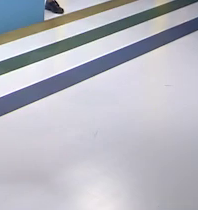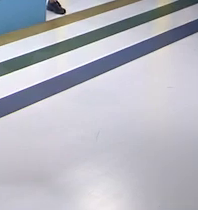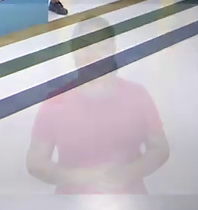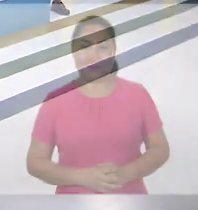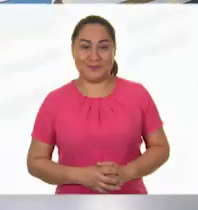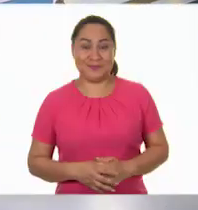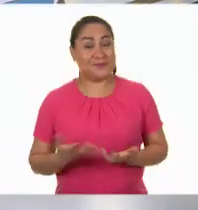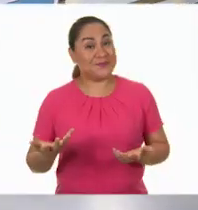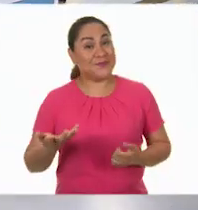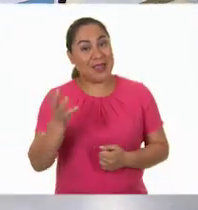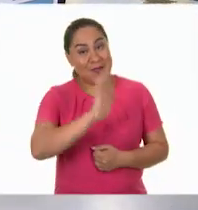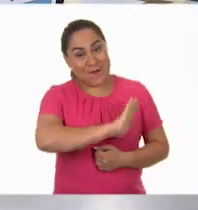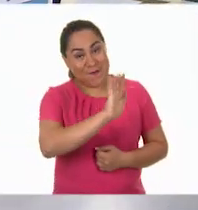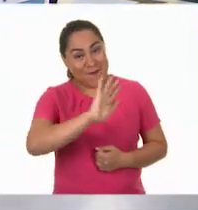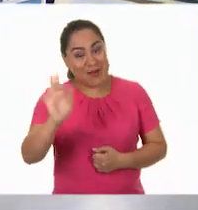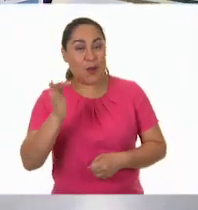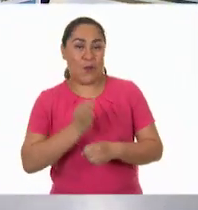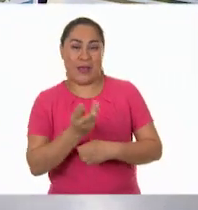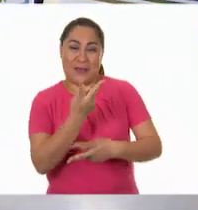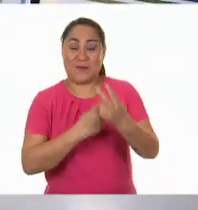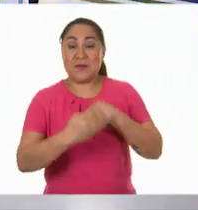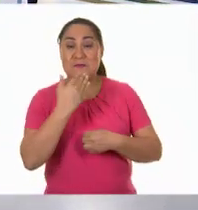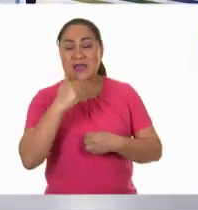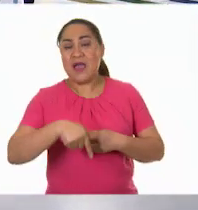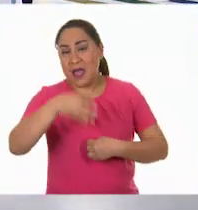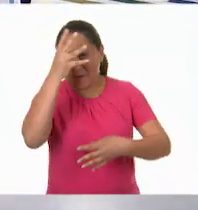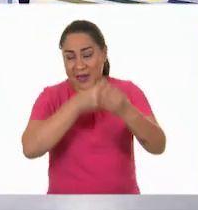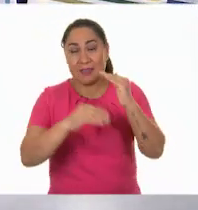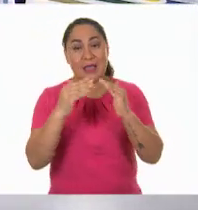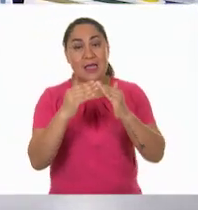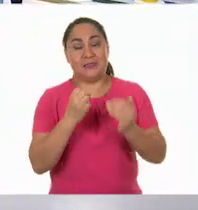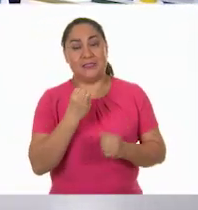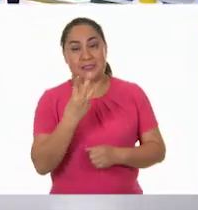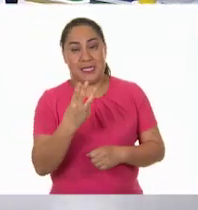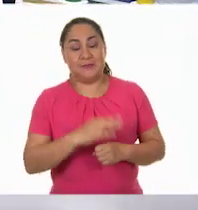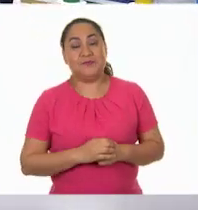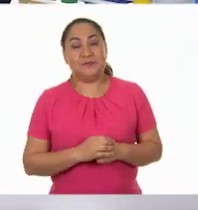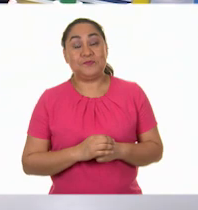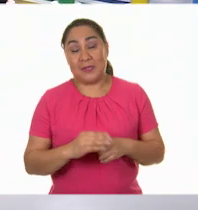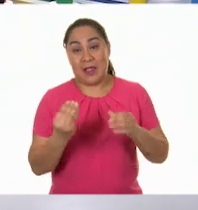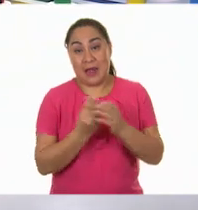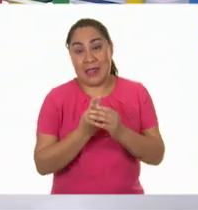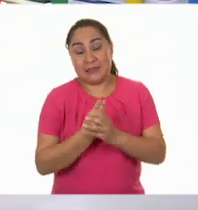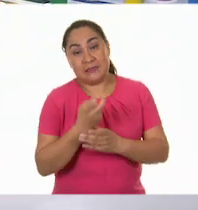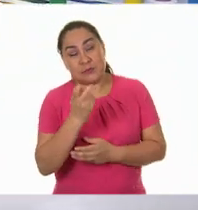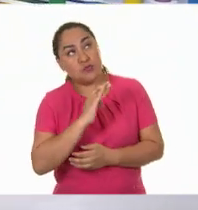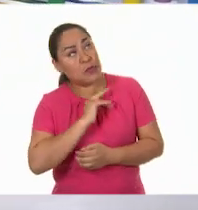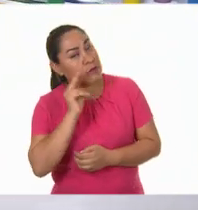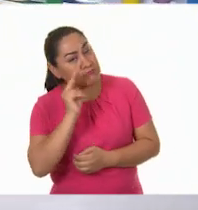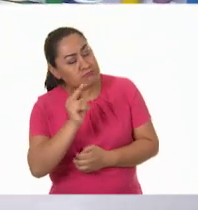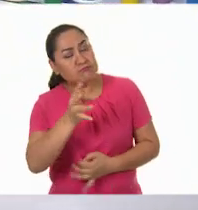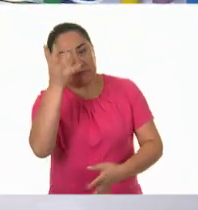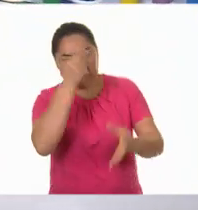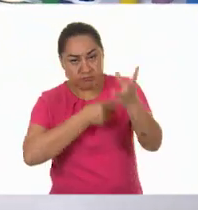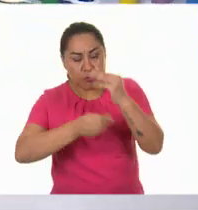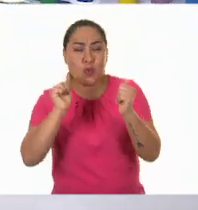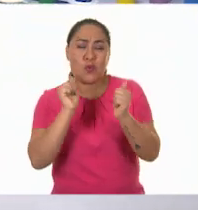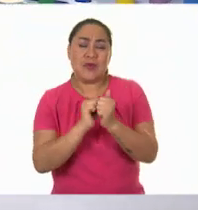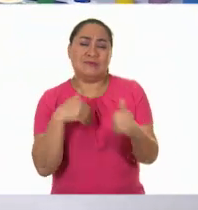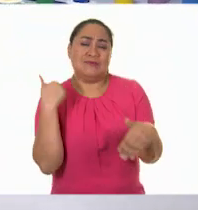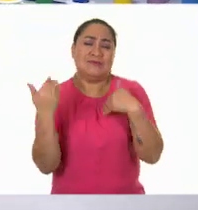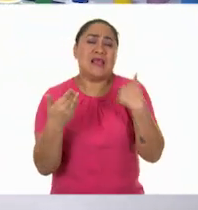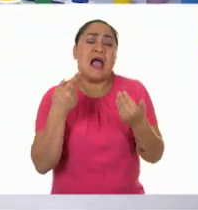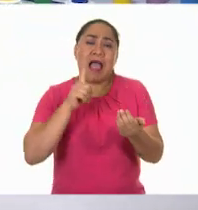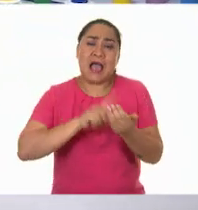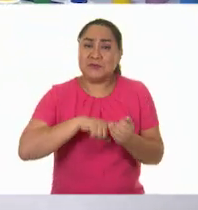¡Hola, hola! Les damos la bienvenida a Aprende en Casa 3, un espacio en el que vamos a poder estudiar y divertirnos desde nuestros hogares.